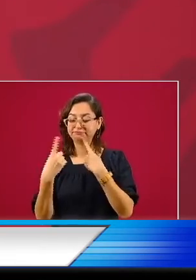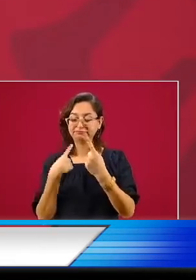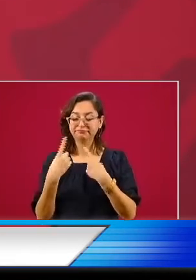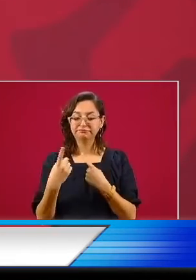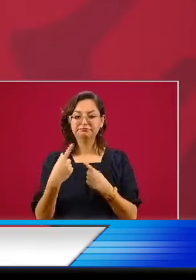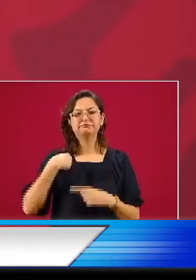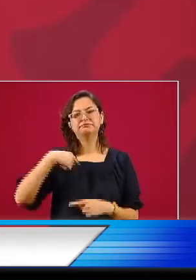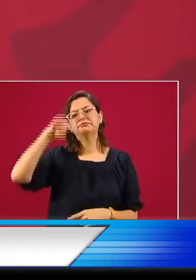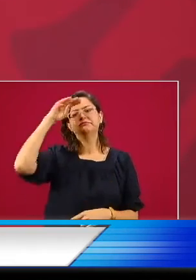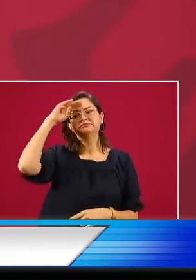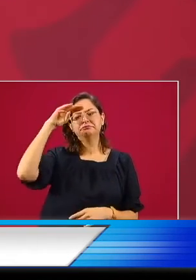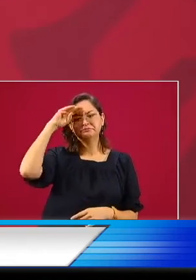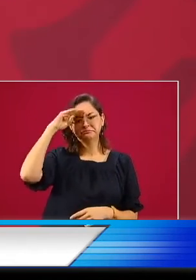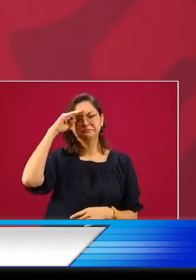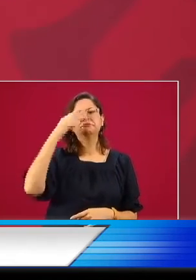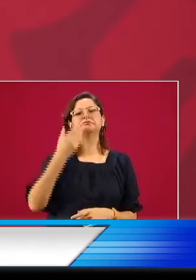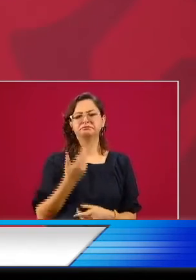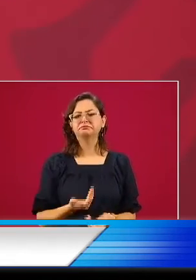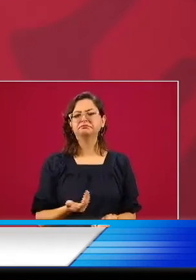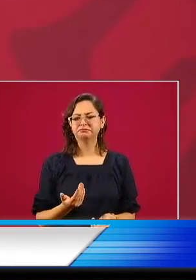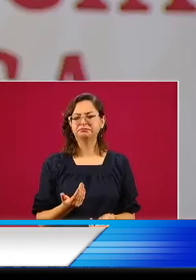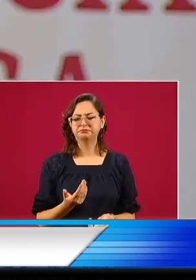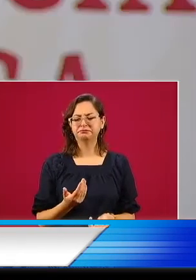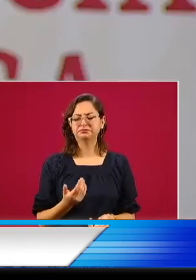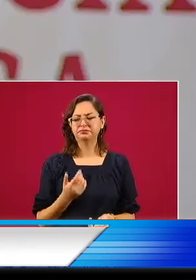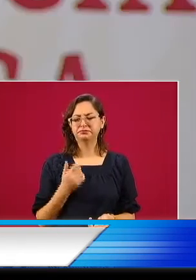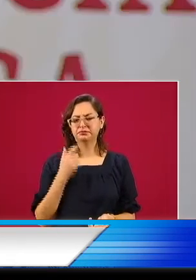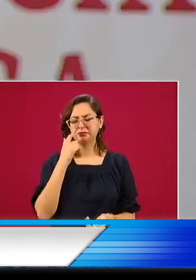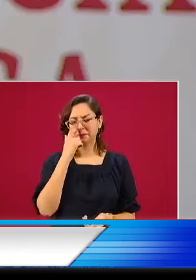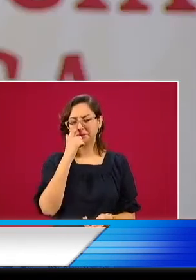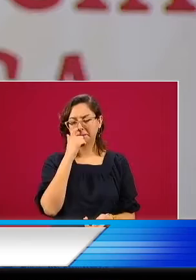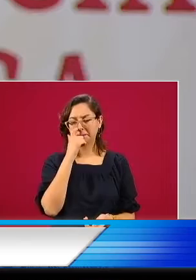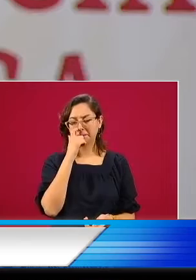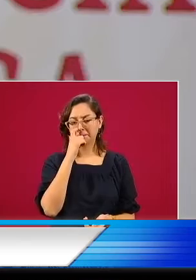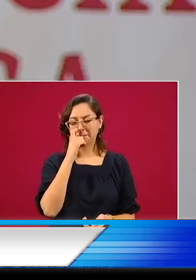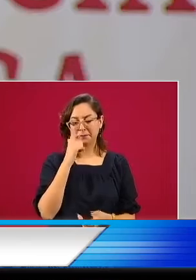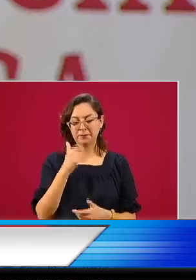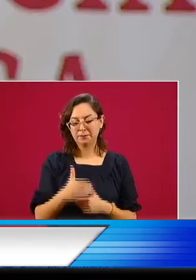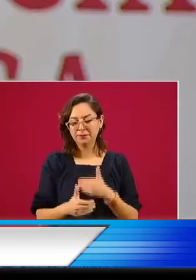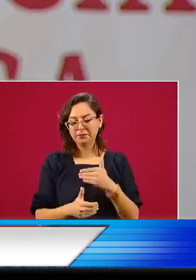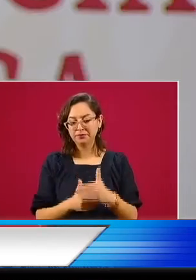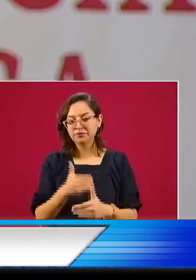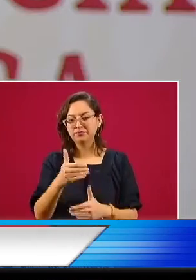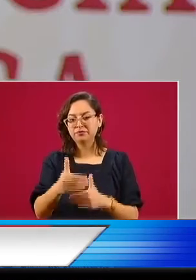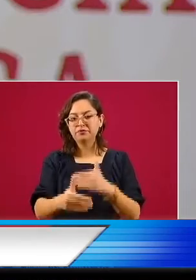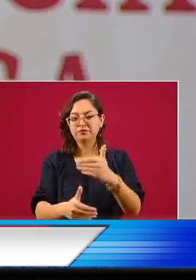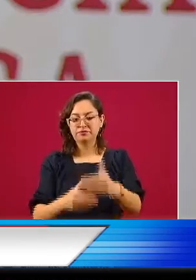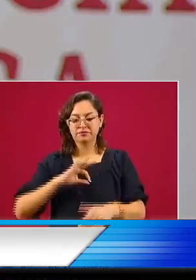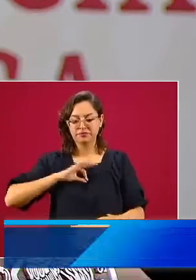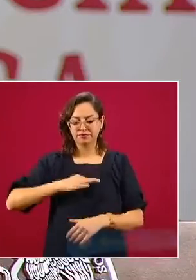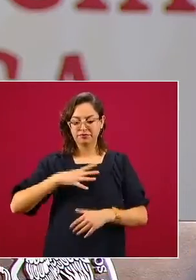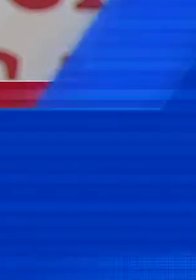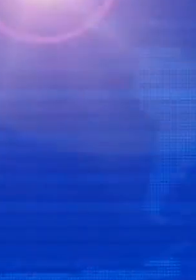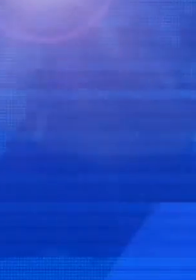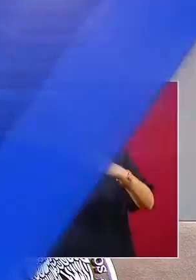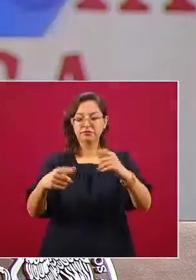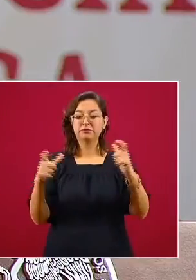se les otorgará una placa si cumplen y a las que no cumplen un veto en México para no tener ningún proyecto más en el país.